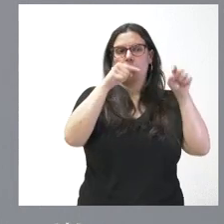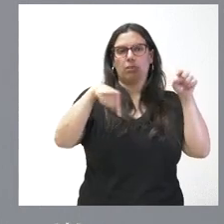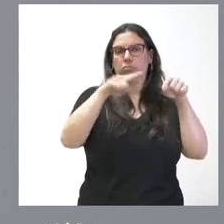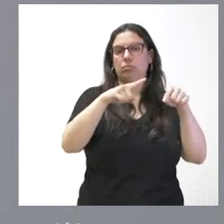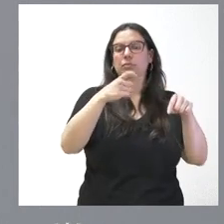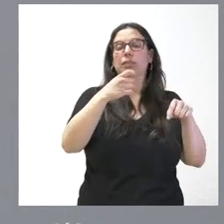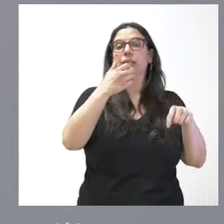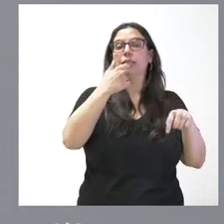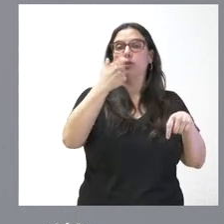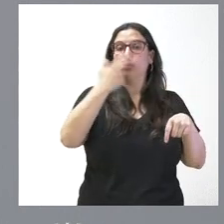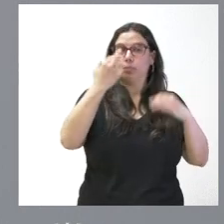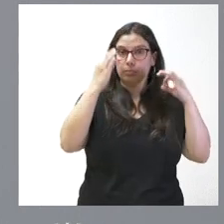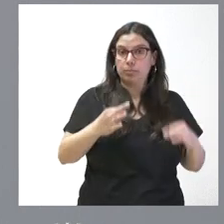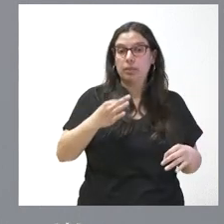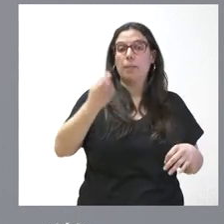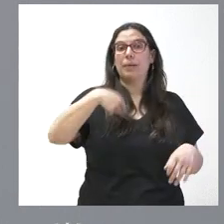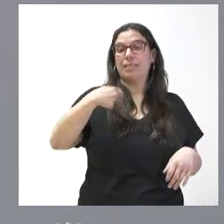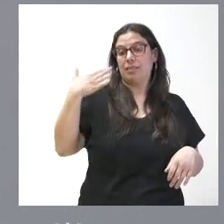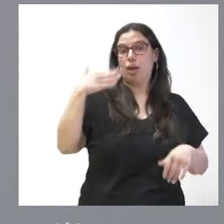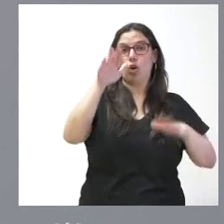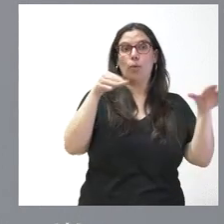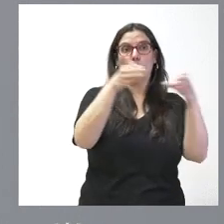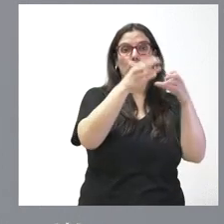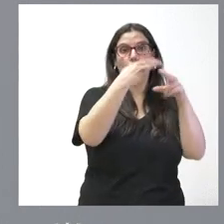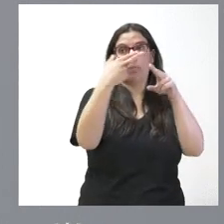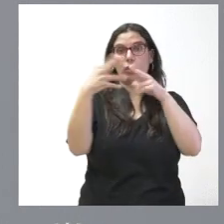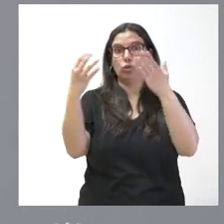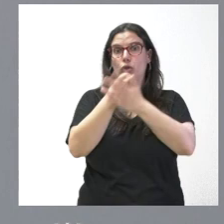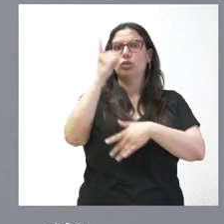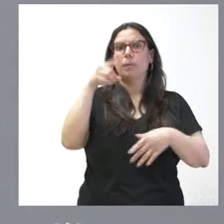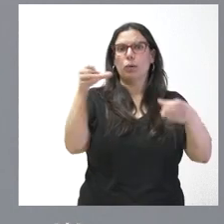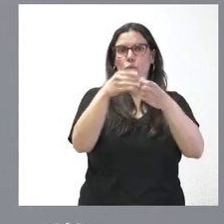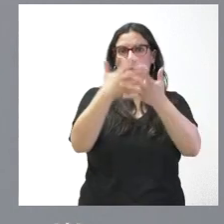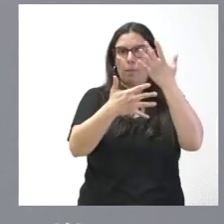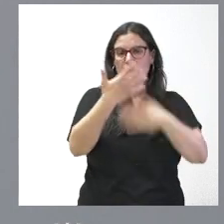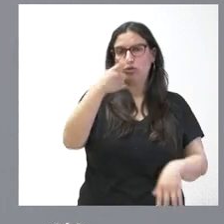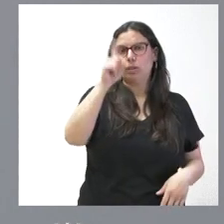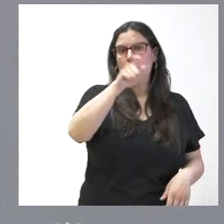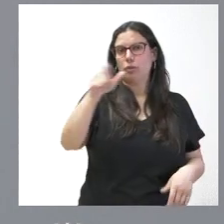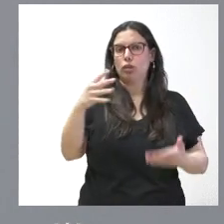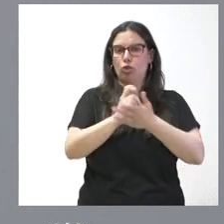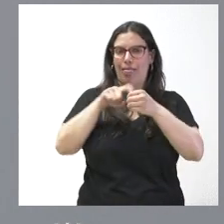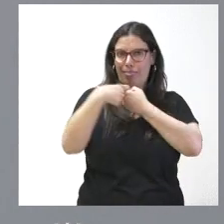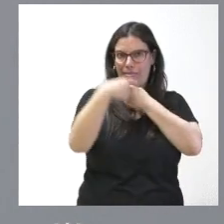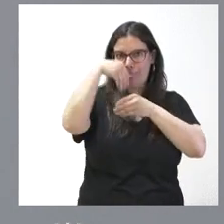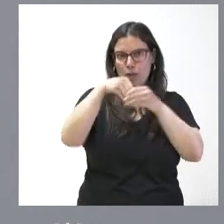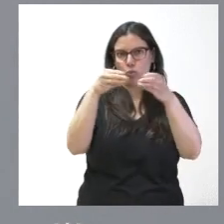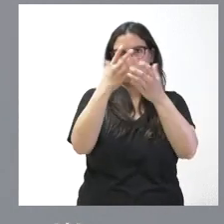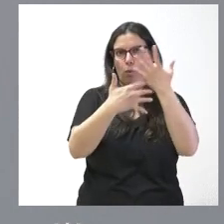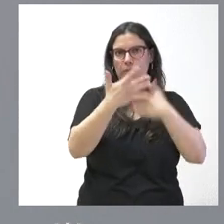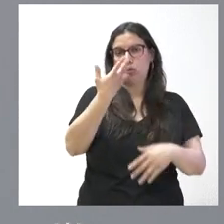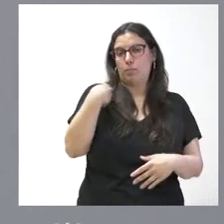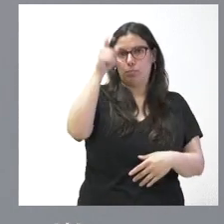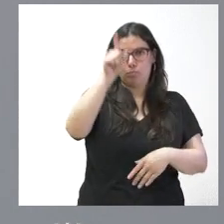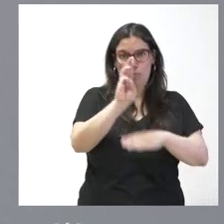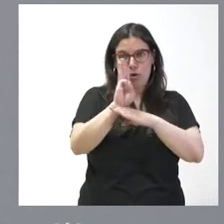presidente de la Junta convocó a todos los grupos políticos convocó también al Mixto y a todas las personas que están integradas en el grupo Mixto y al procurador